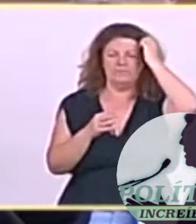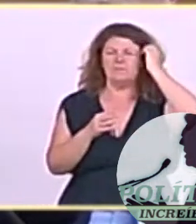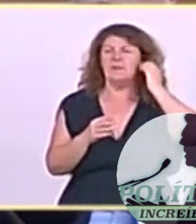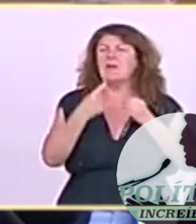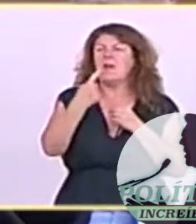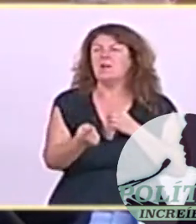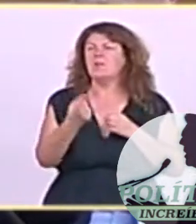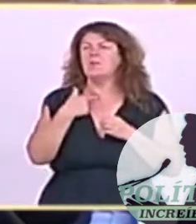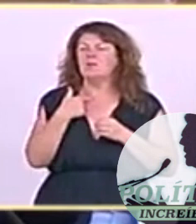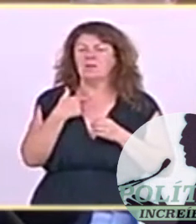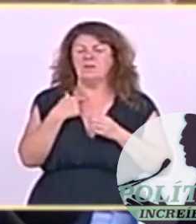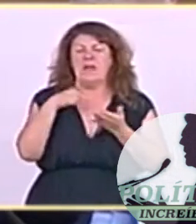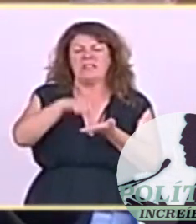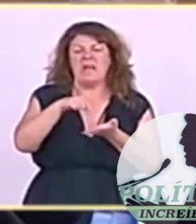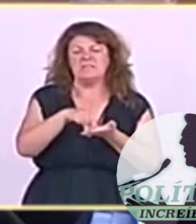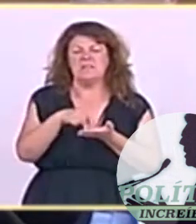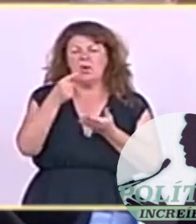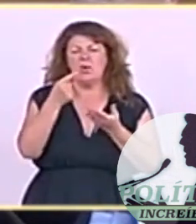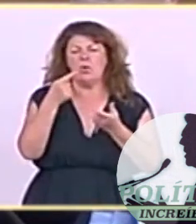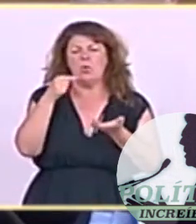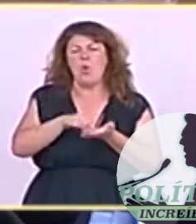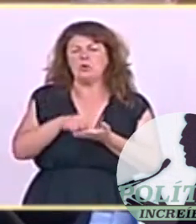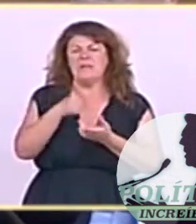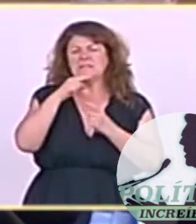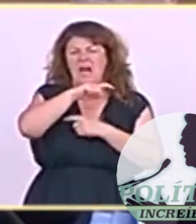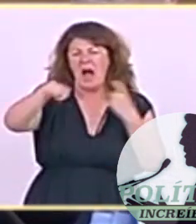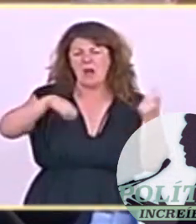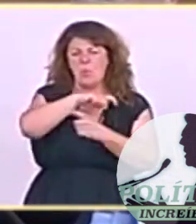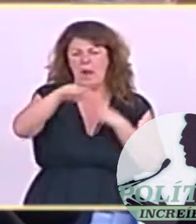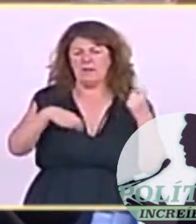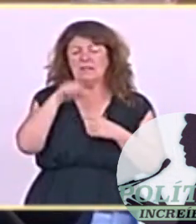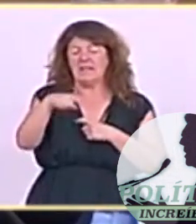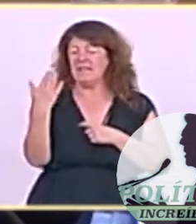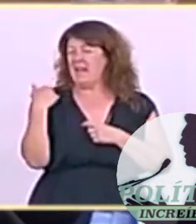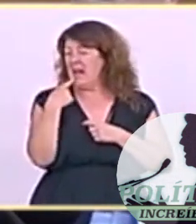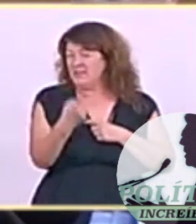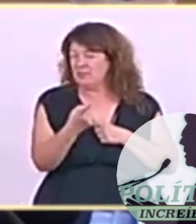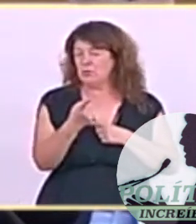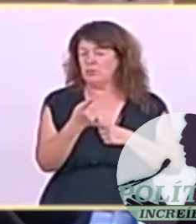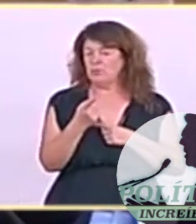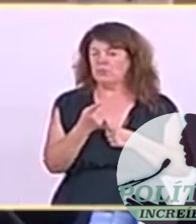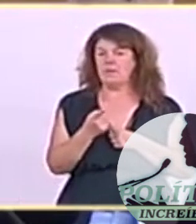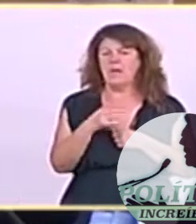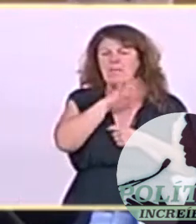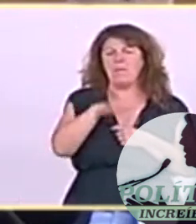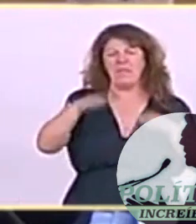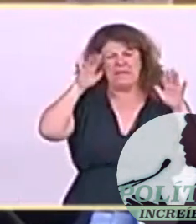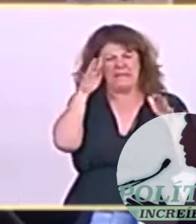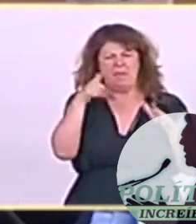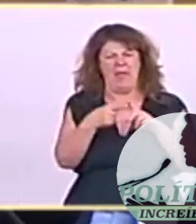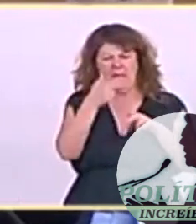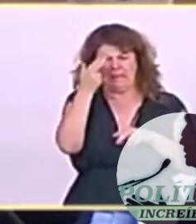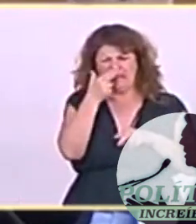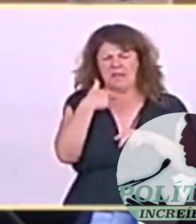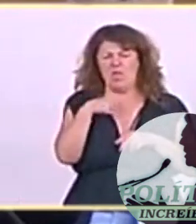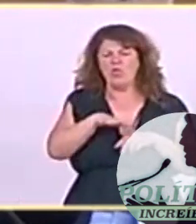y anoto la cuestión que usted me planteaba, que me parece tremendamente interesante, donde teníamos previsto trabajar, pero, sin duda, vamos